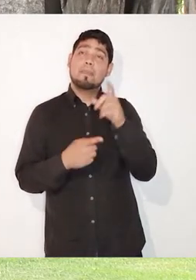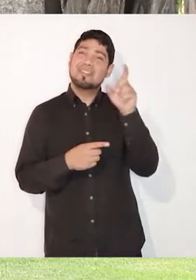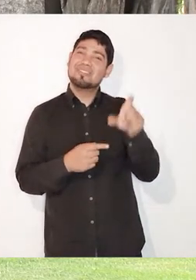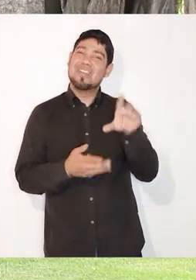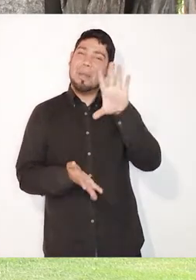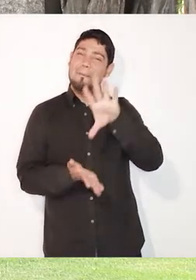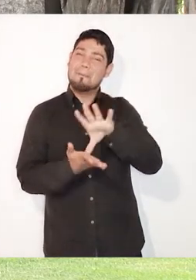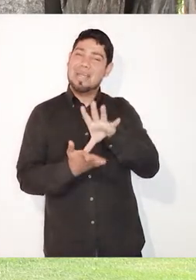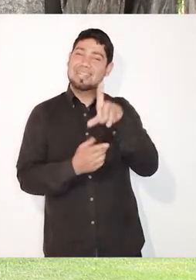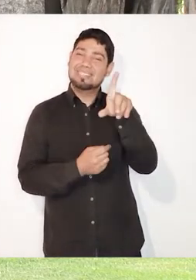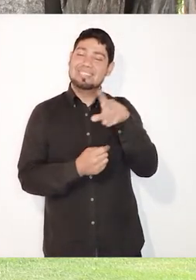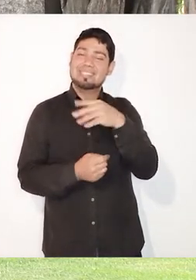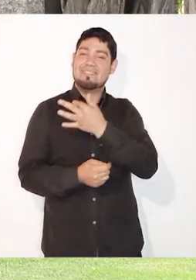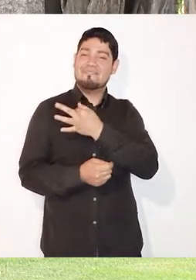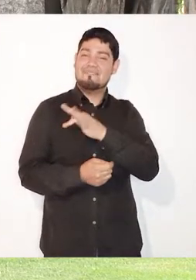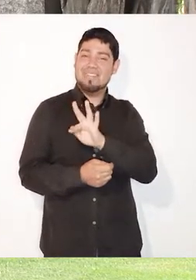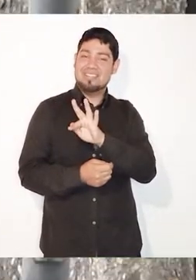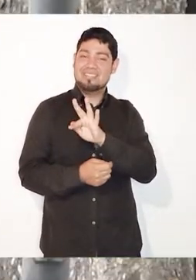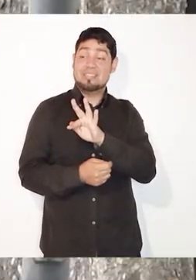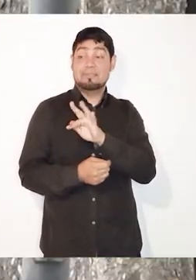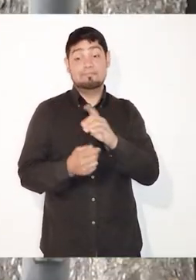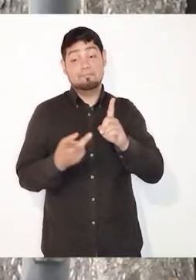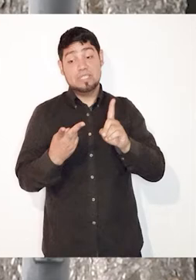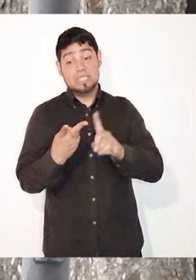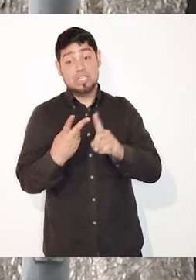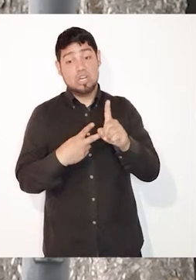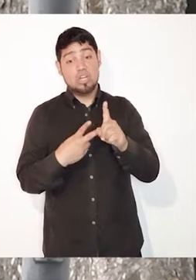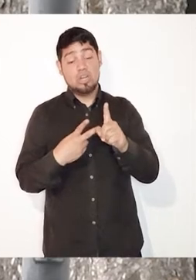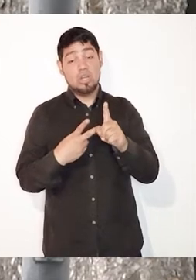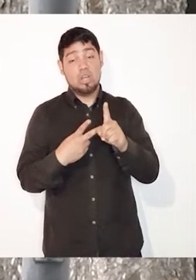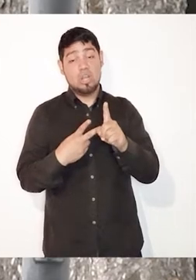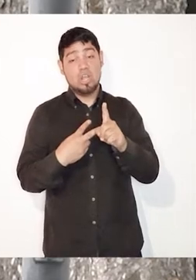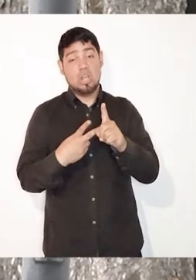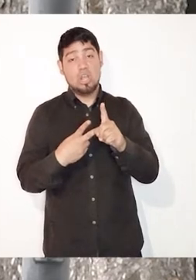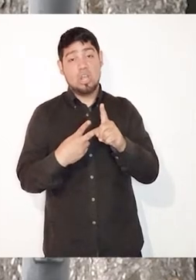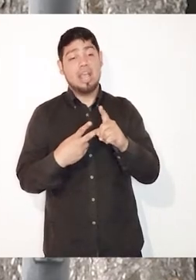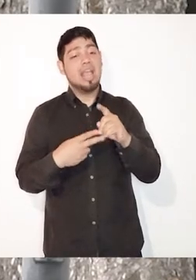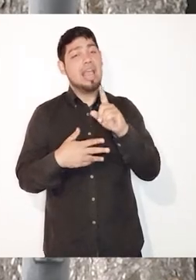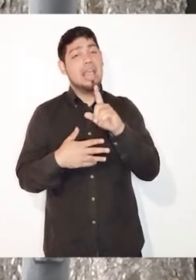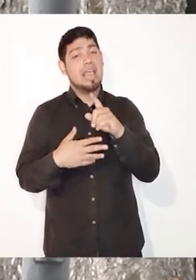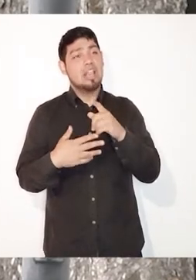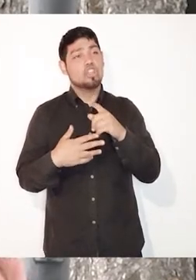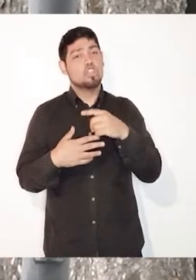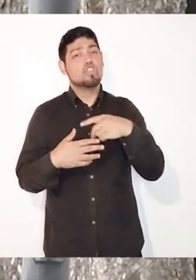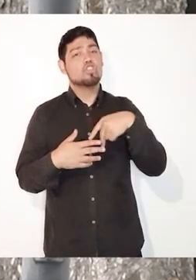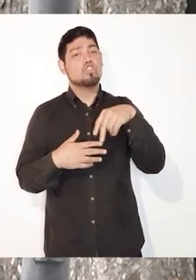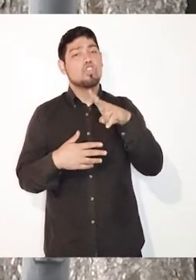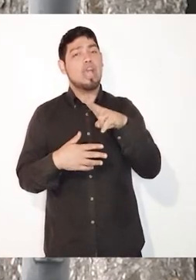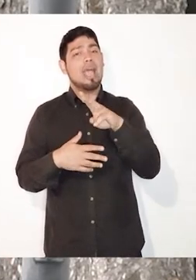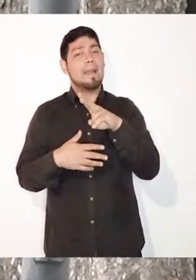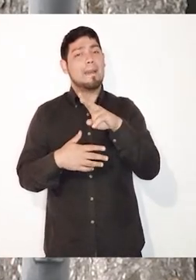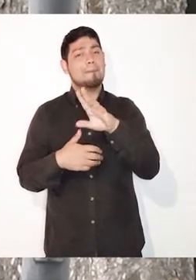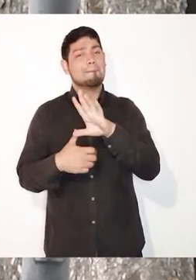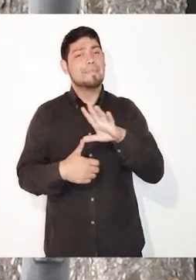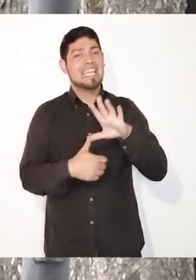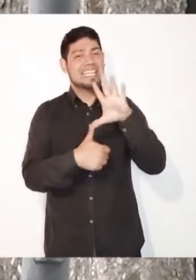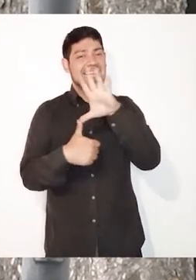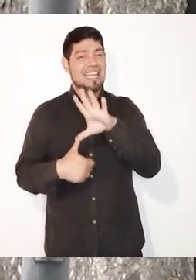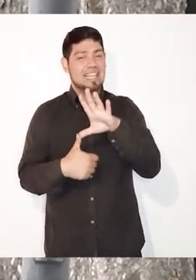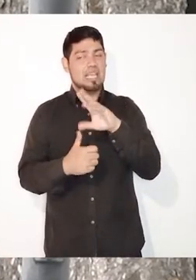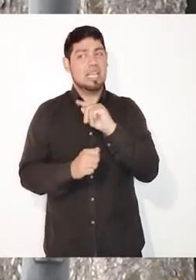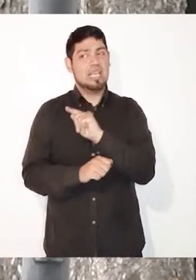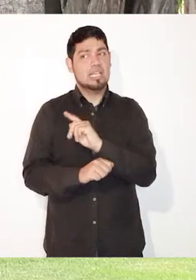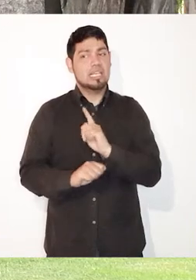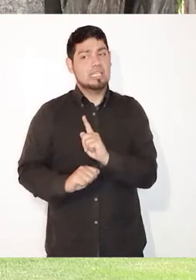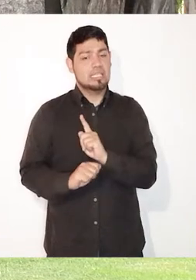la gran novela norteamericana del siglo XX, se me viene ahora, ¿no es cierto?, a